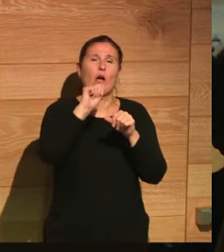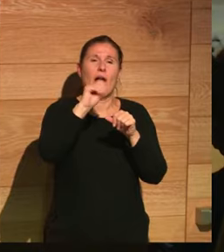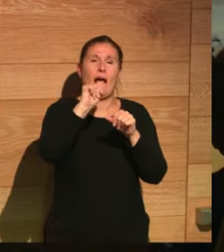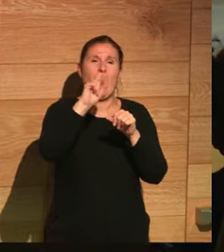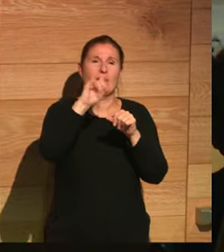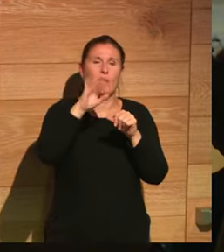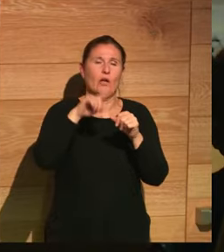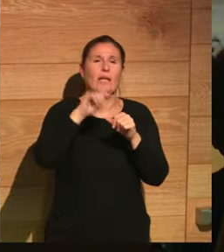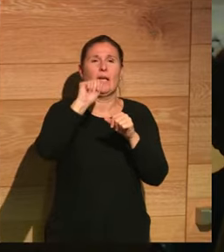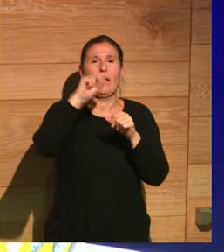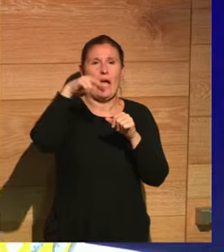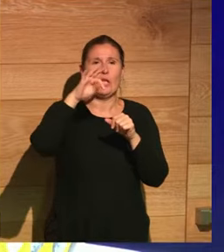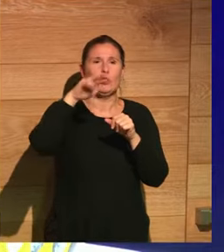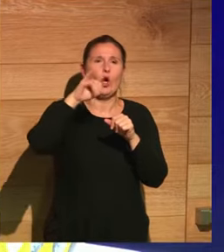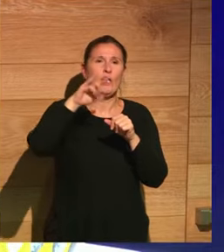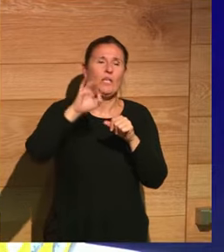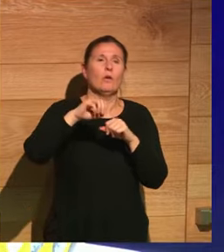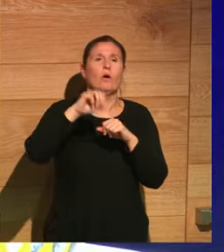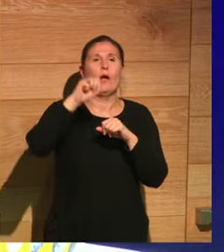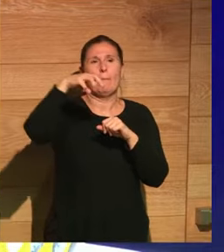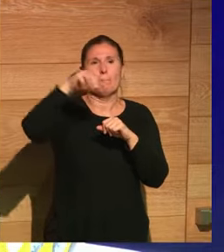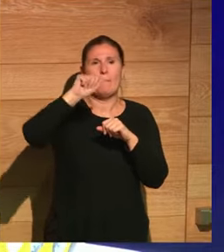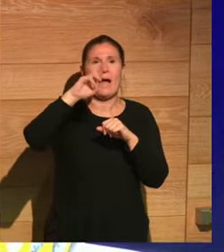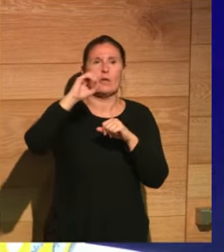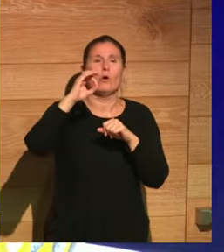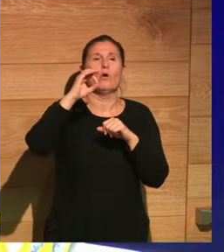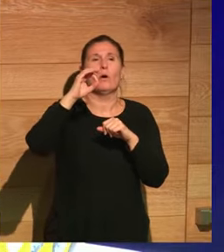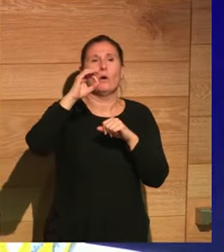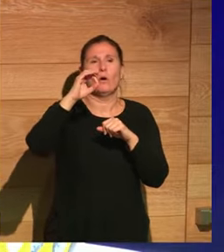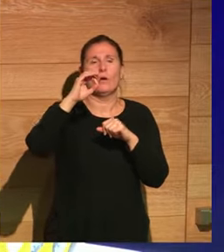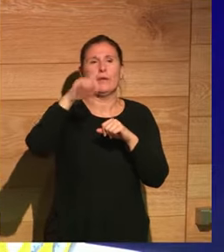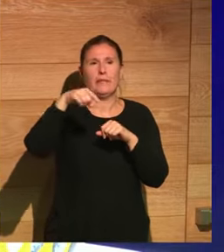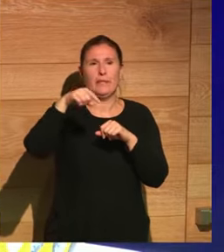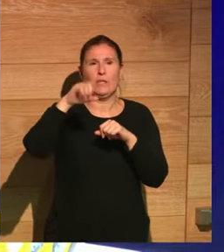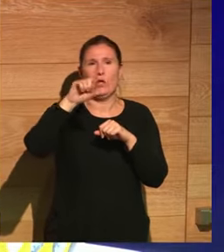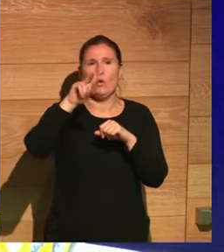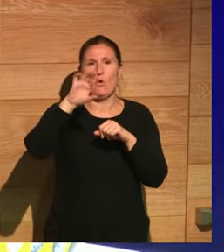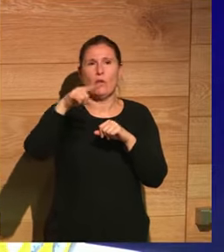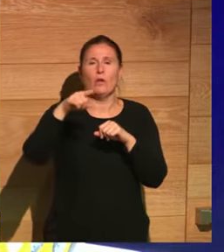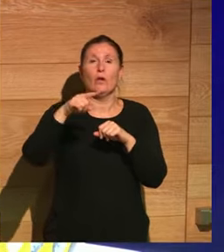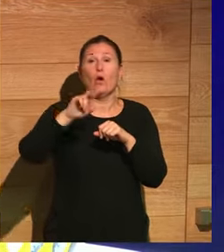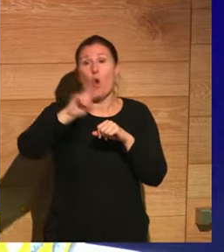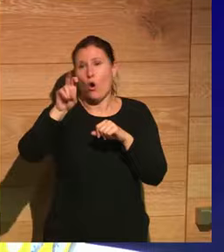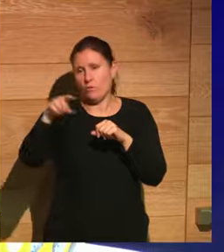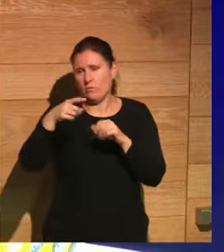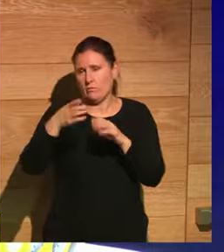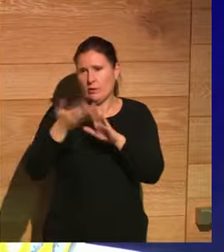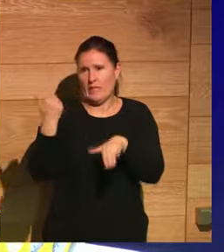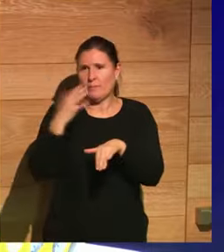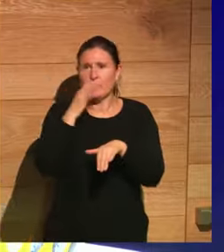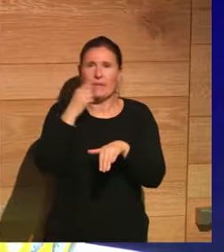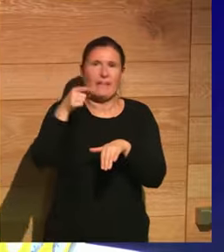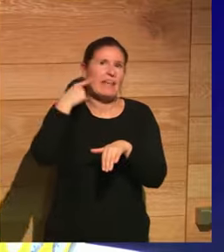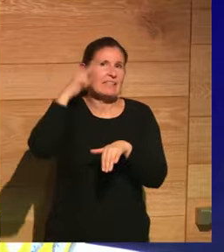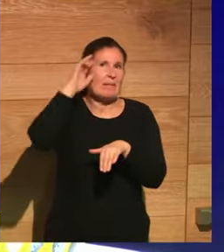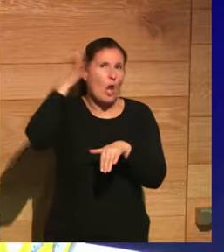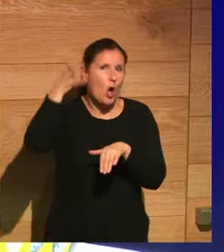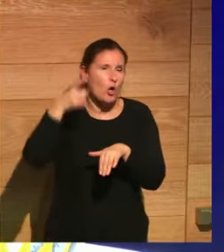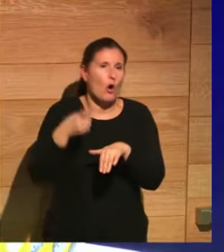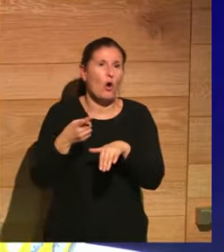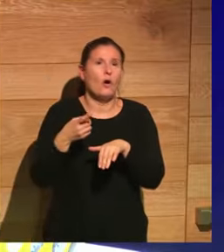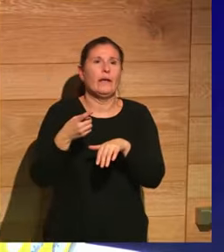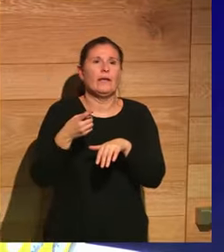Antonino Pío Marco Aurelio y Lucio Vero nos quitamos a Cómodo el hijo de Marco Aurelio porque claro estaba loco y quería